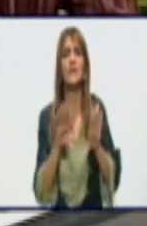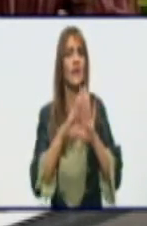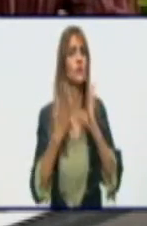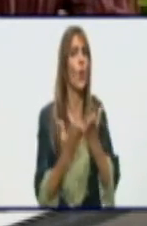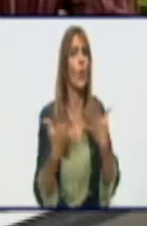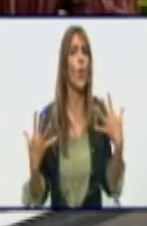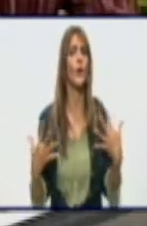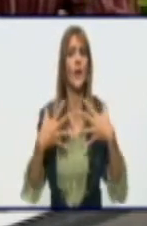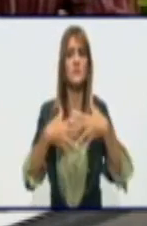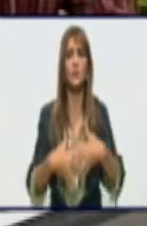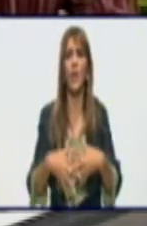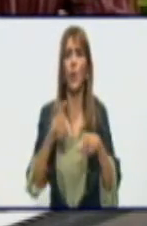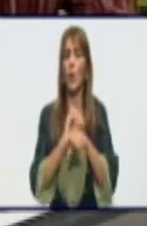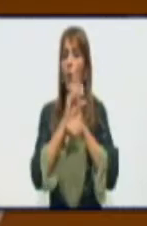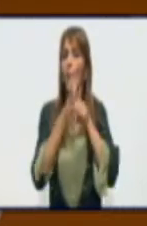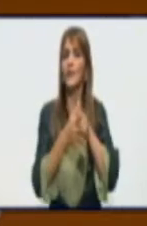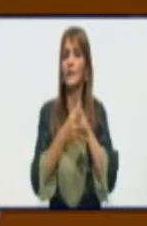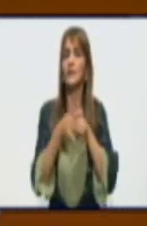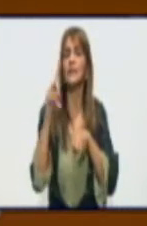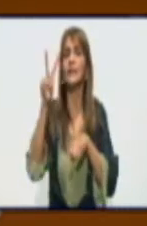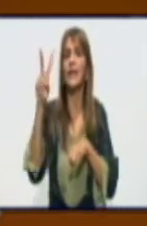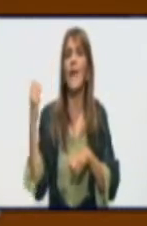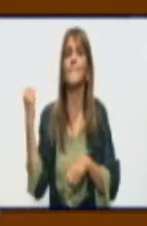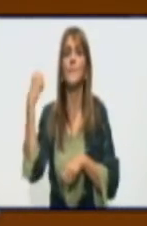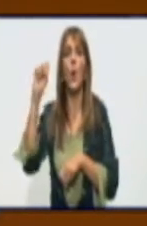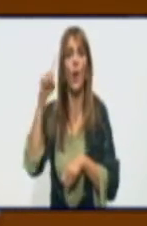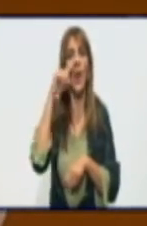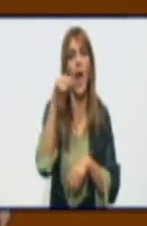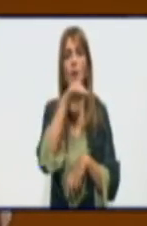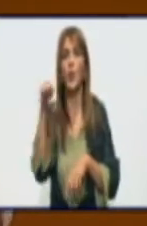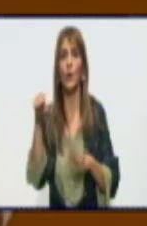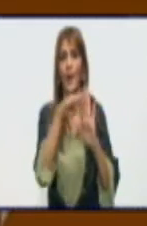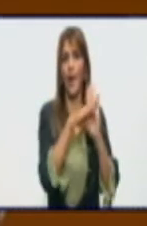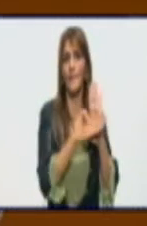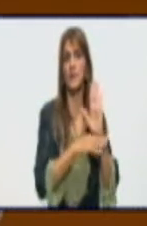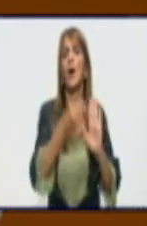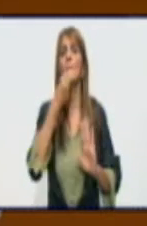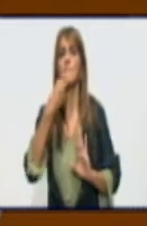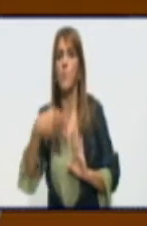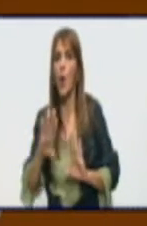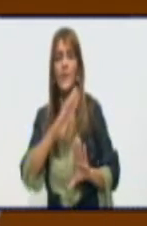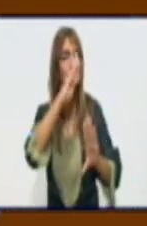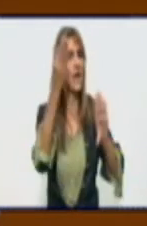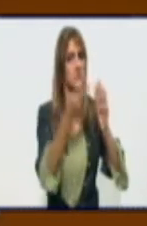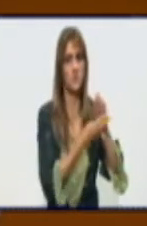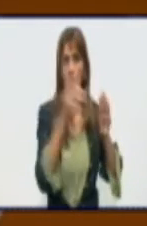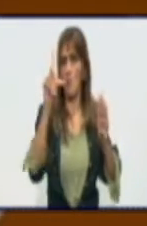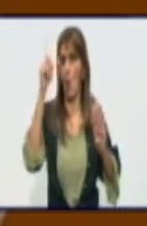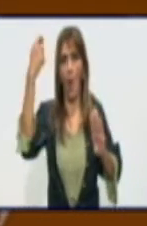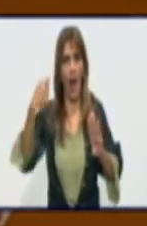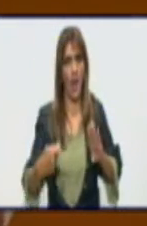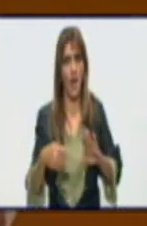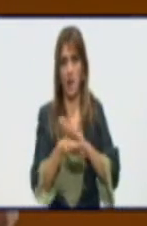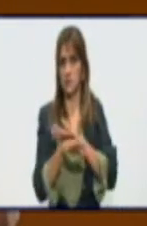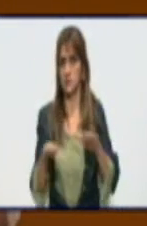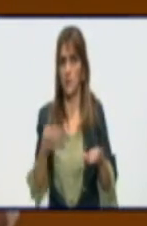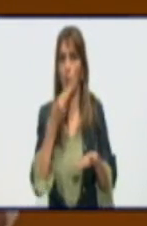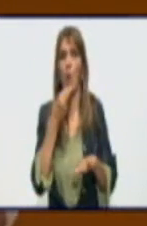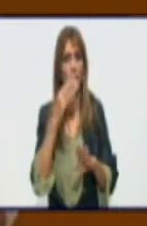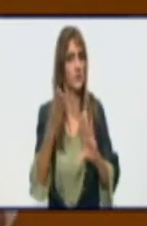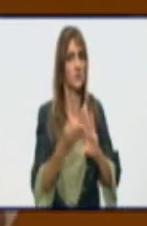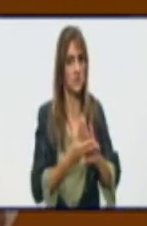todo lo que viole las normas de prevención y control de la COVID, puede ser sancionado inmediatamente por la ley, sin ningún tipo de... Incluso,